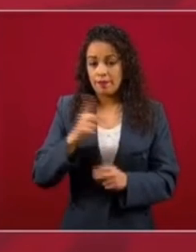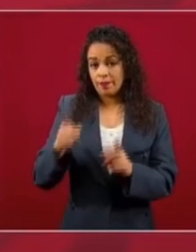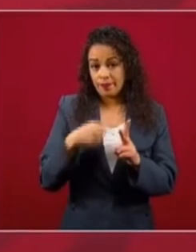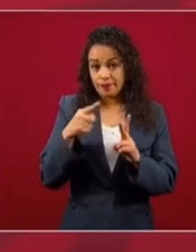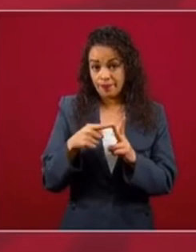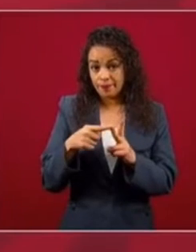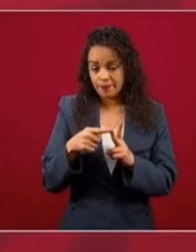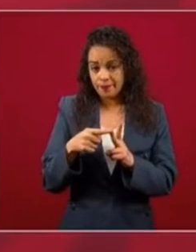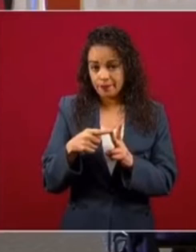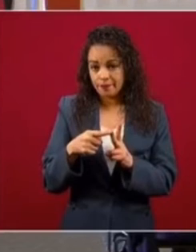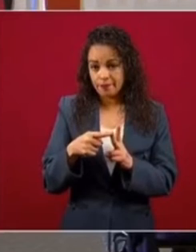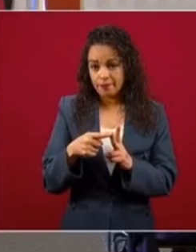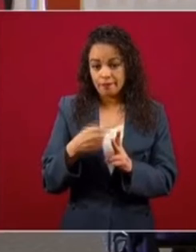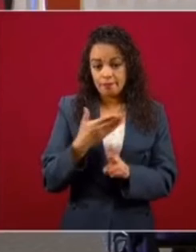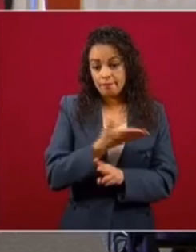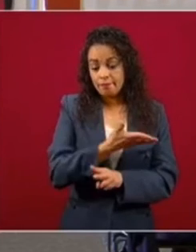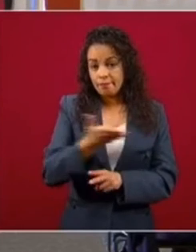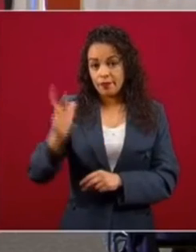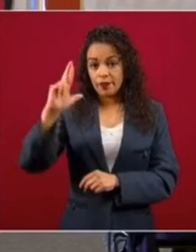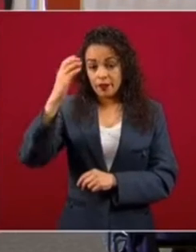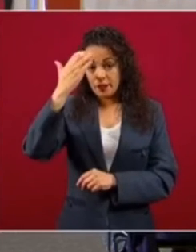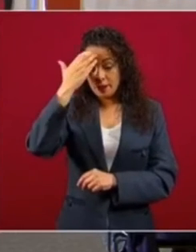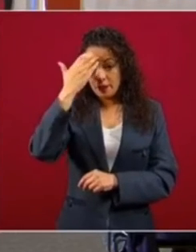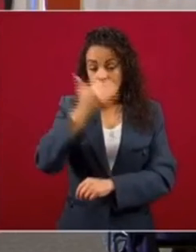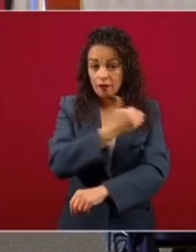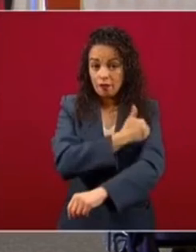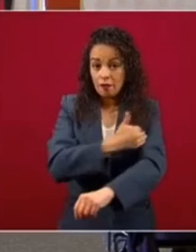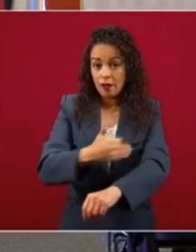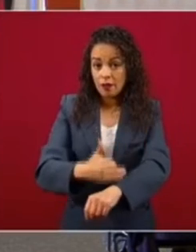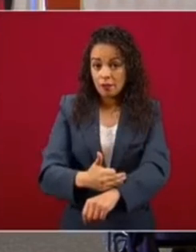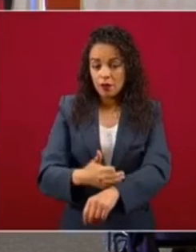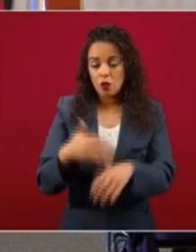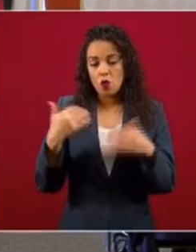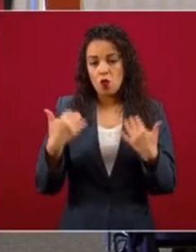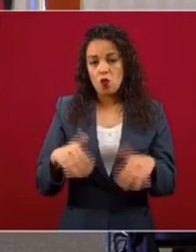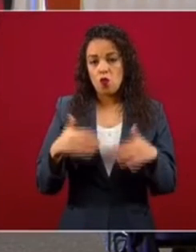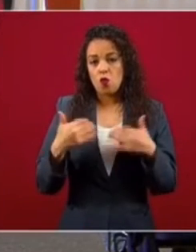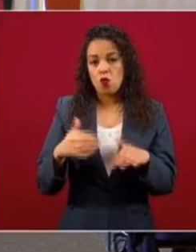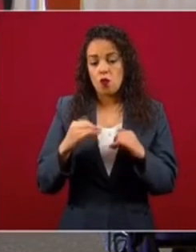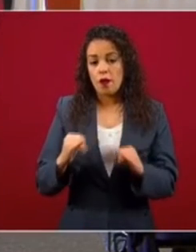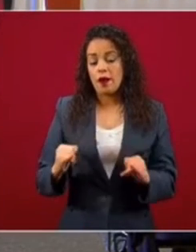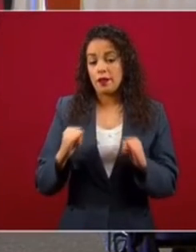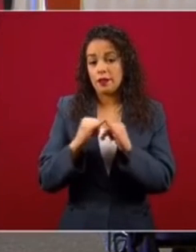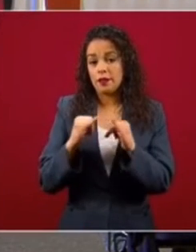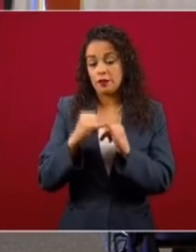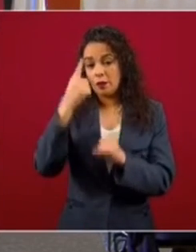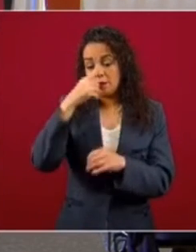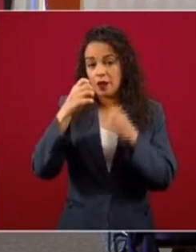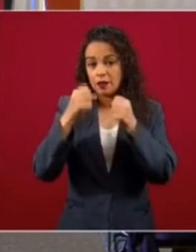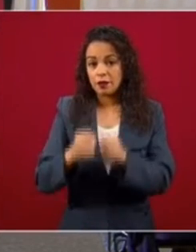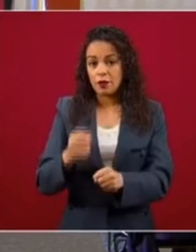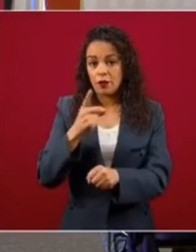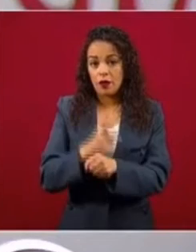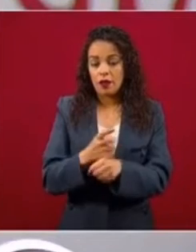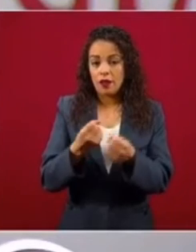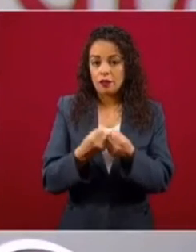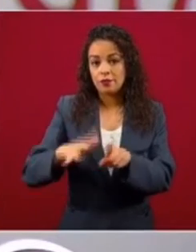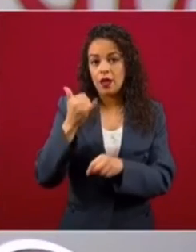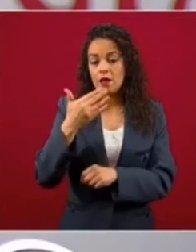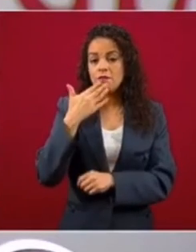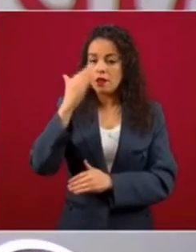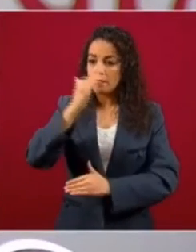reconozcamos a la familia como la mejor institución de seguridad social y desarrollo humano.